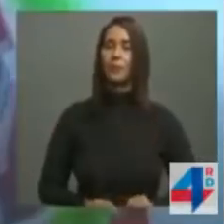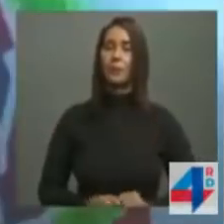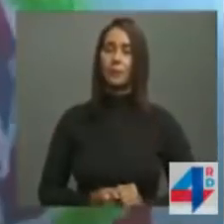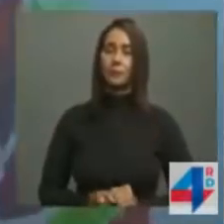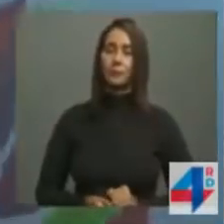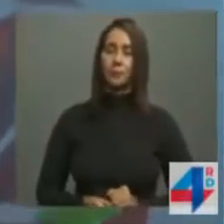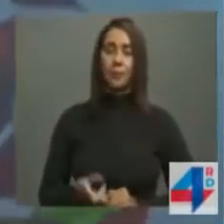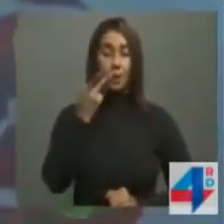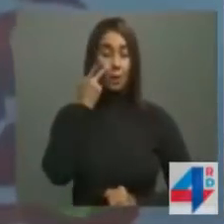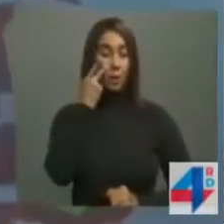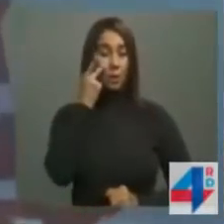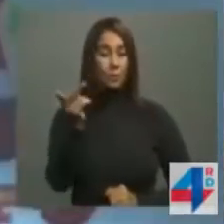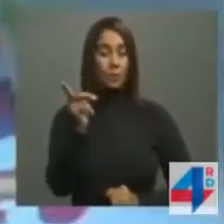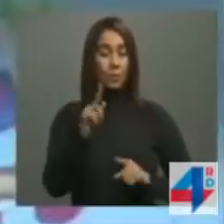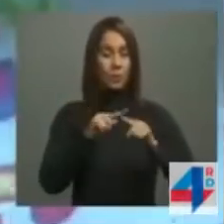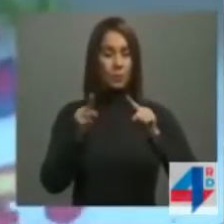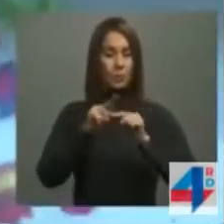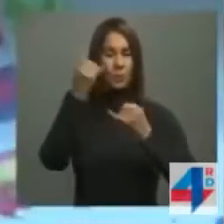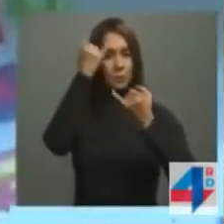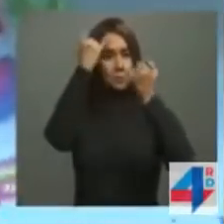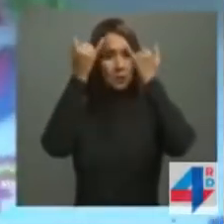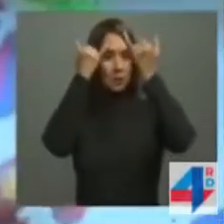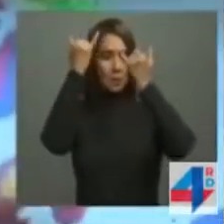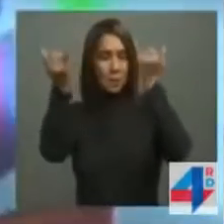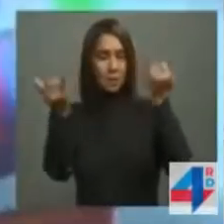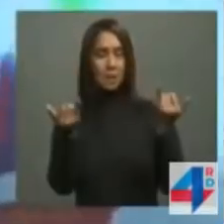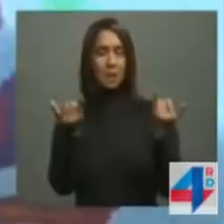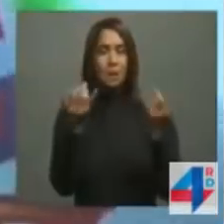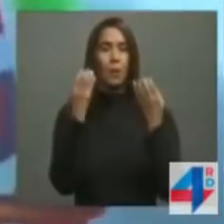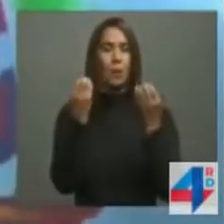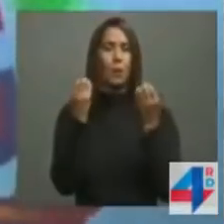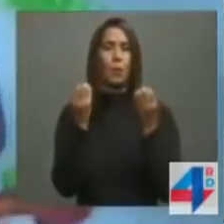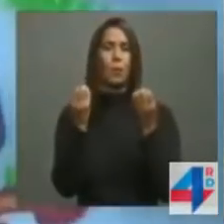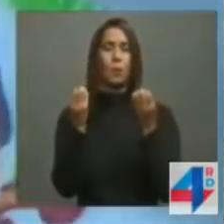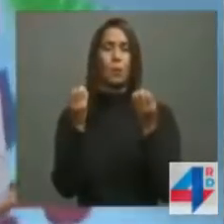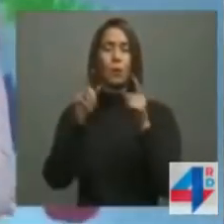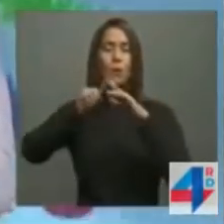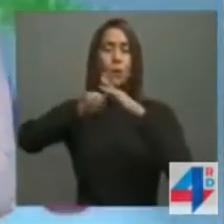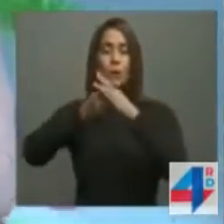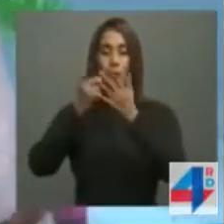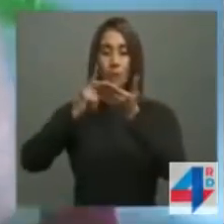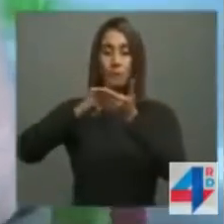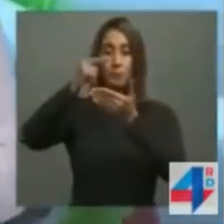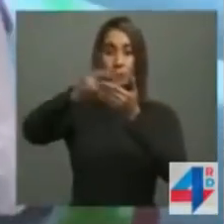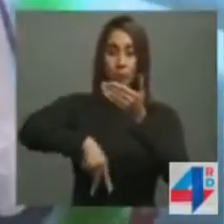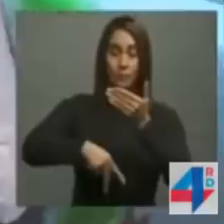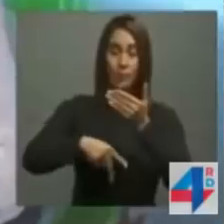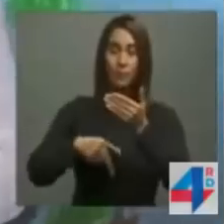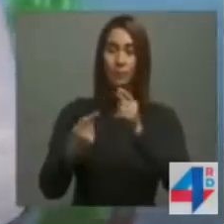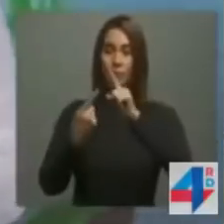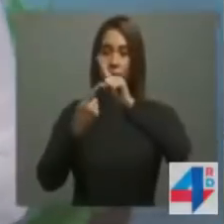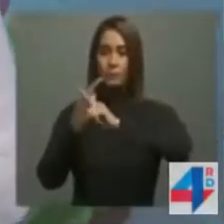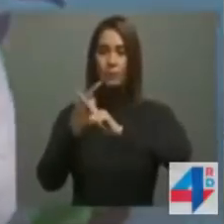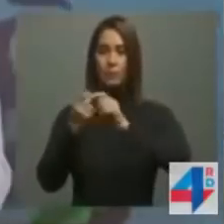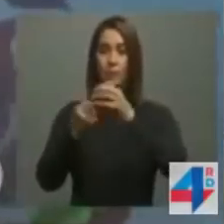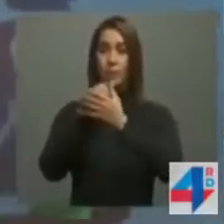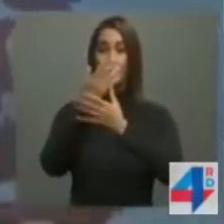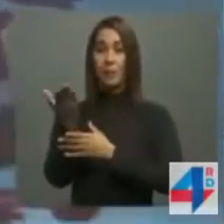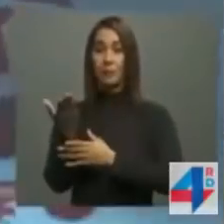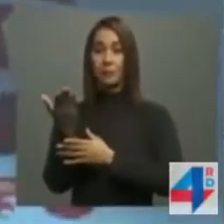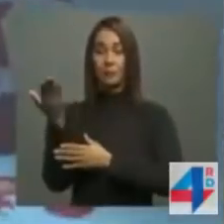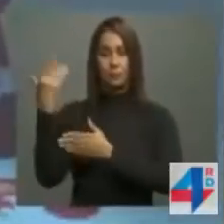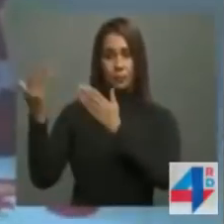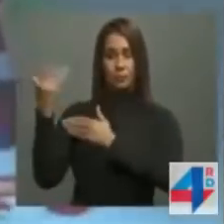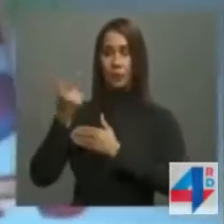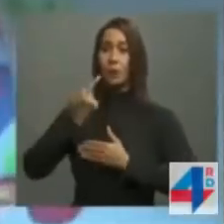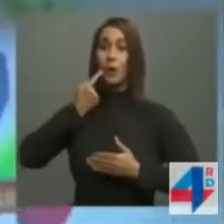Tomamos en cuenta las distintas opiniones sobre cómo abordar este gran proyecto y desde el mes de marzo pasado, anuncié